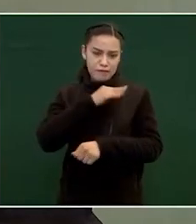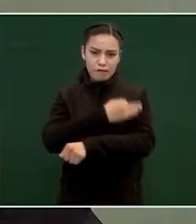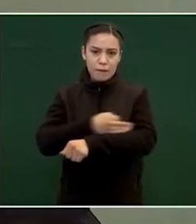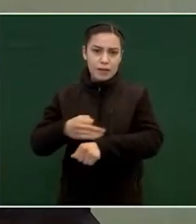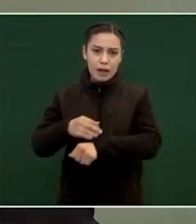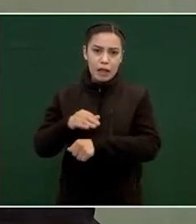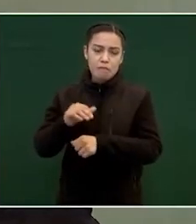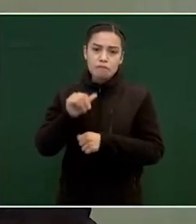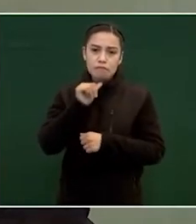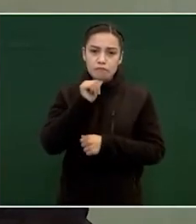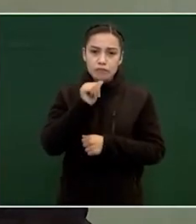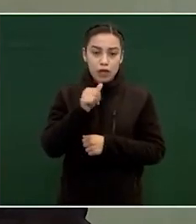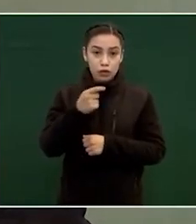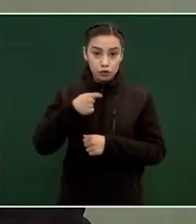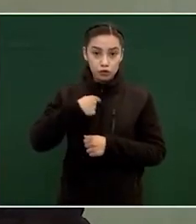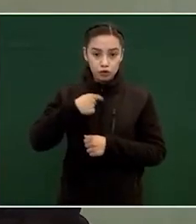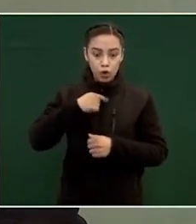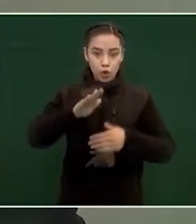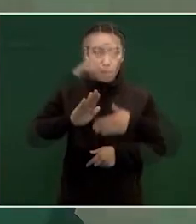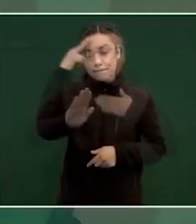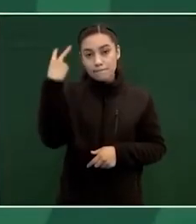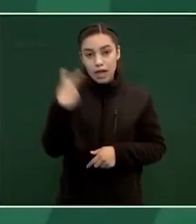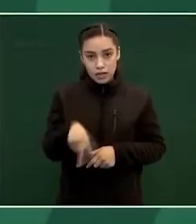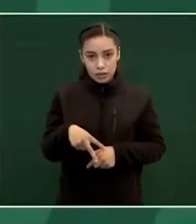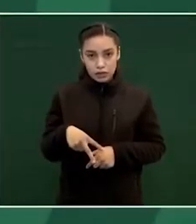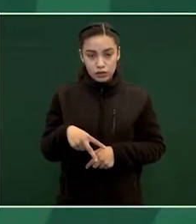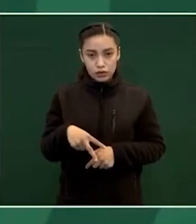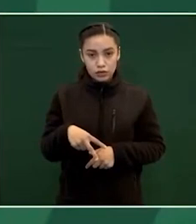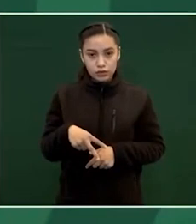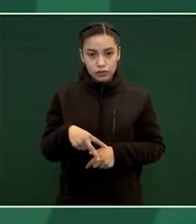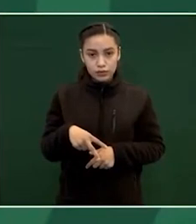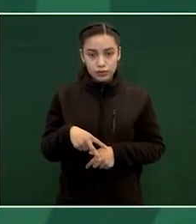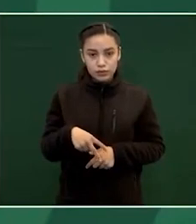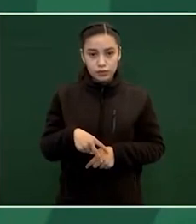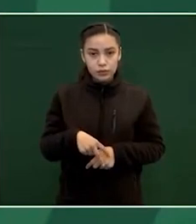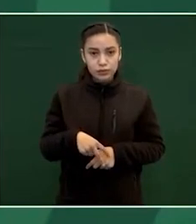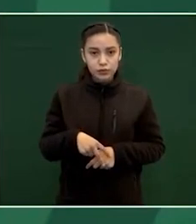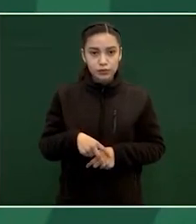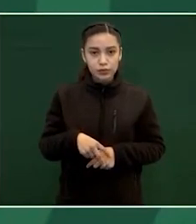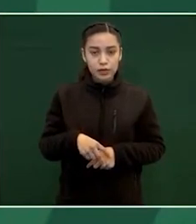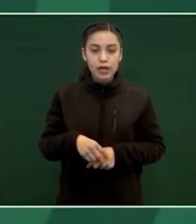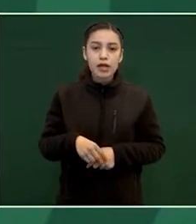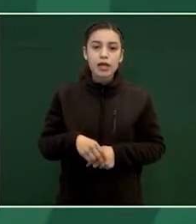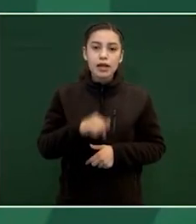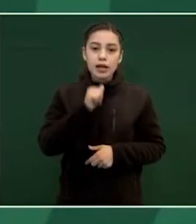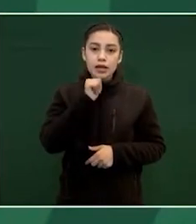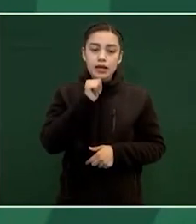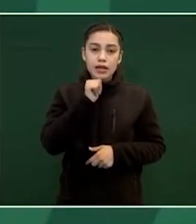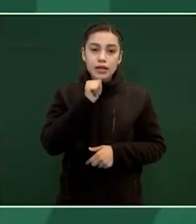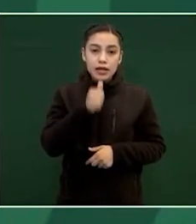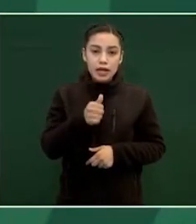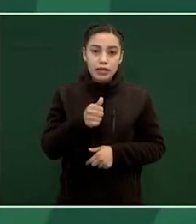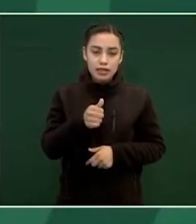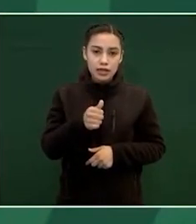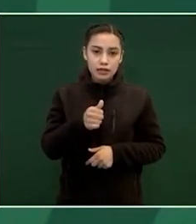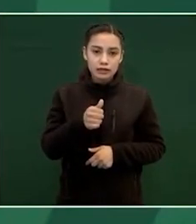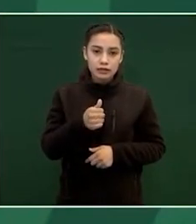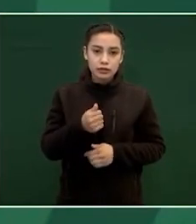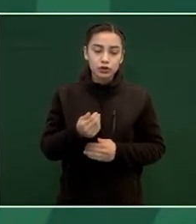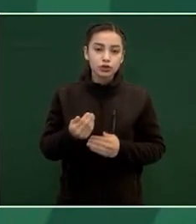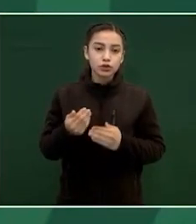porque yo hice un compromiso con el pueblo de México de no permitir ni la corrupción